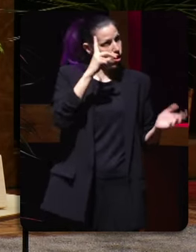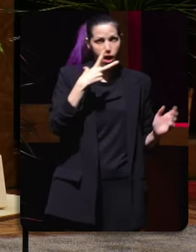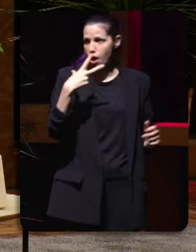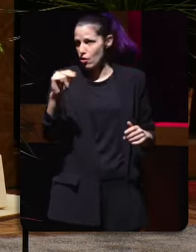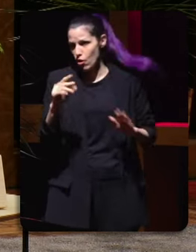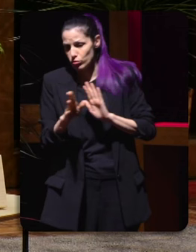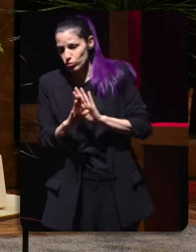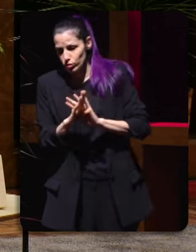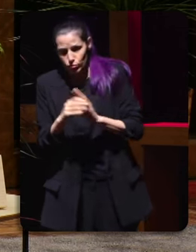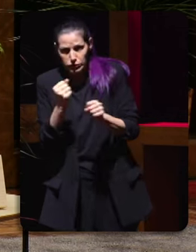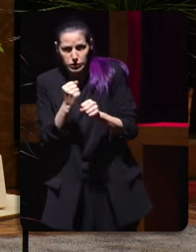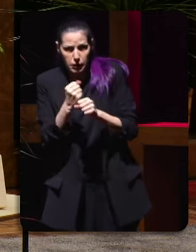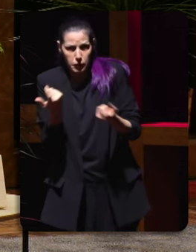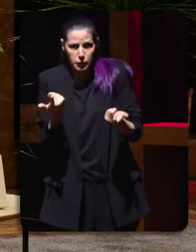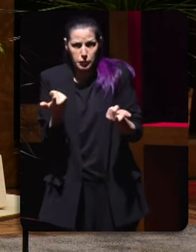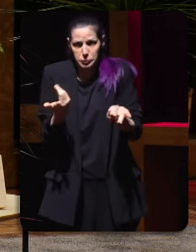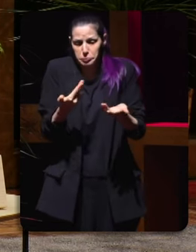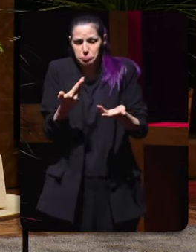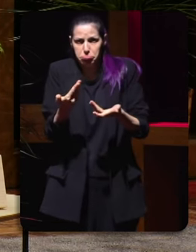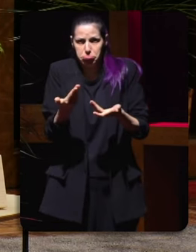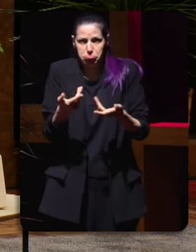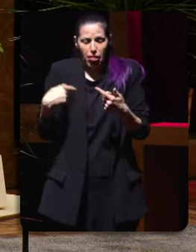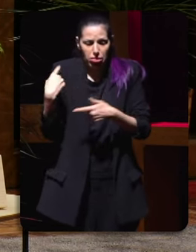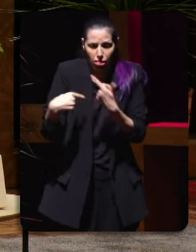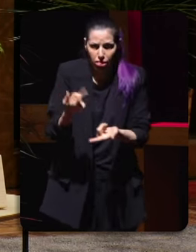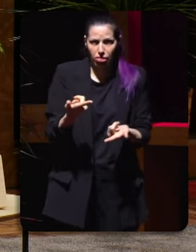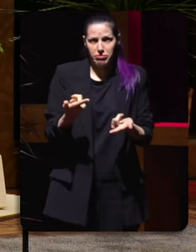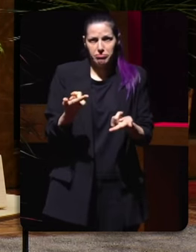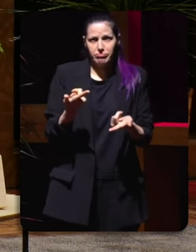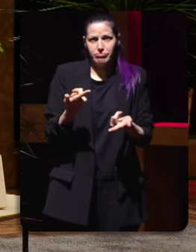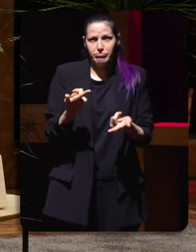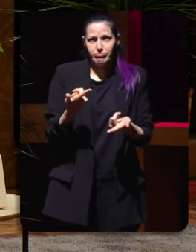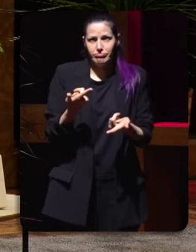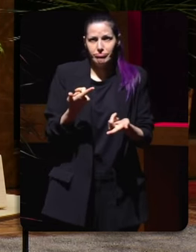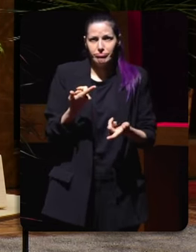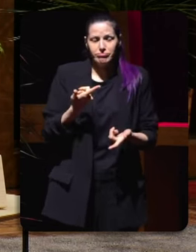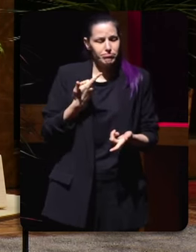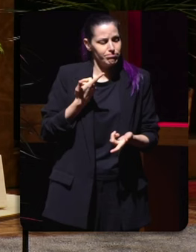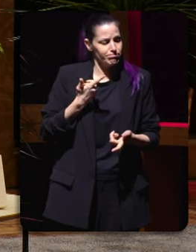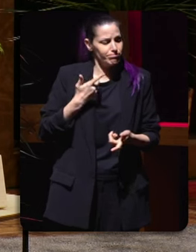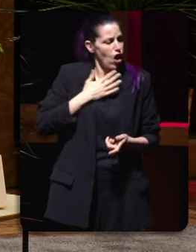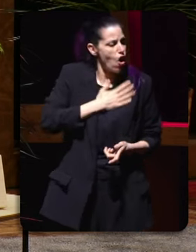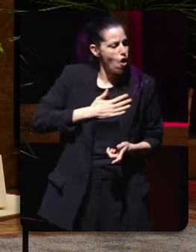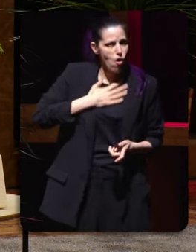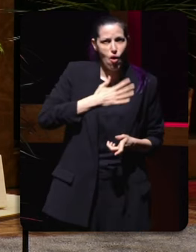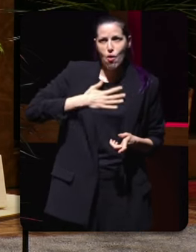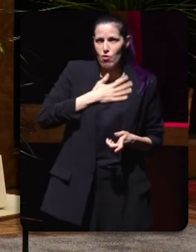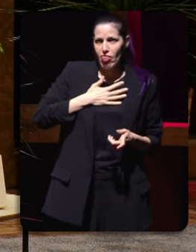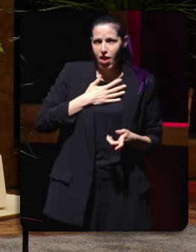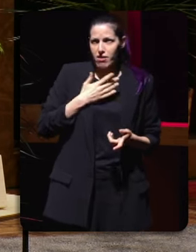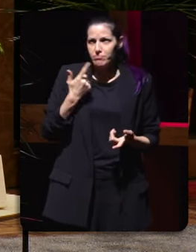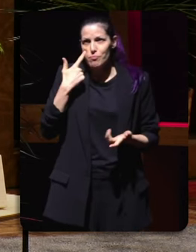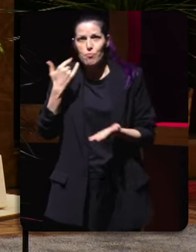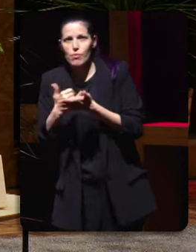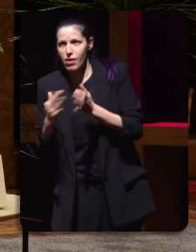e seguir facendo o traballeño cada día sin sair da tua zona de confort a ver non sei o que ocurre